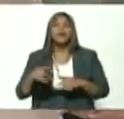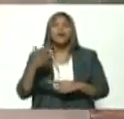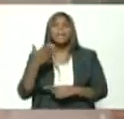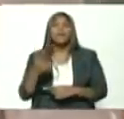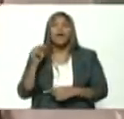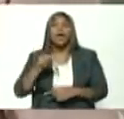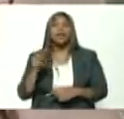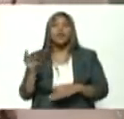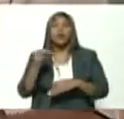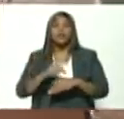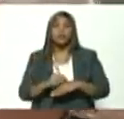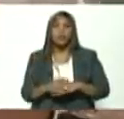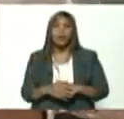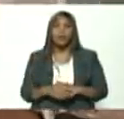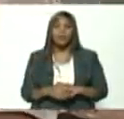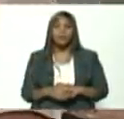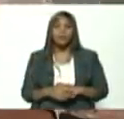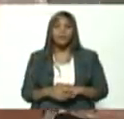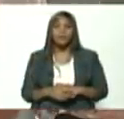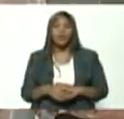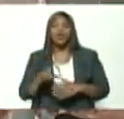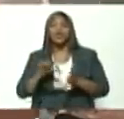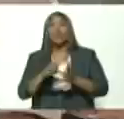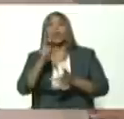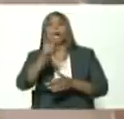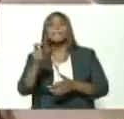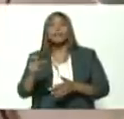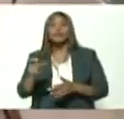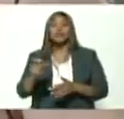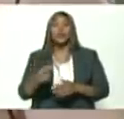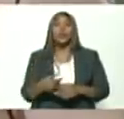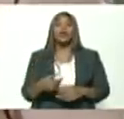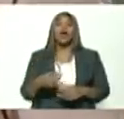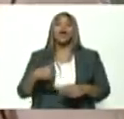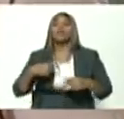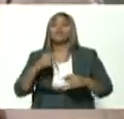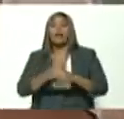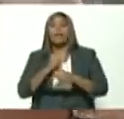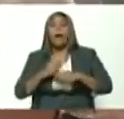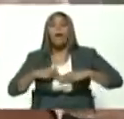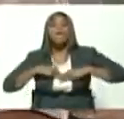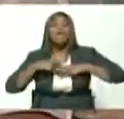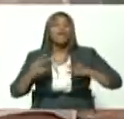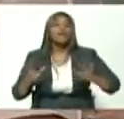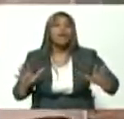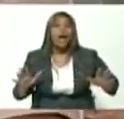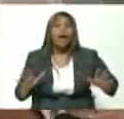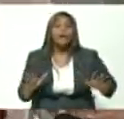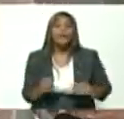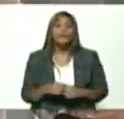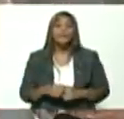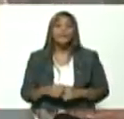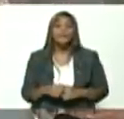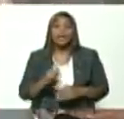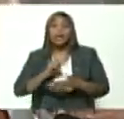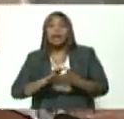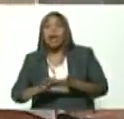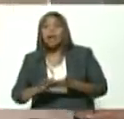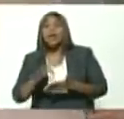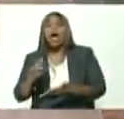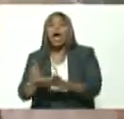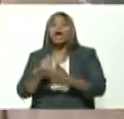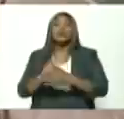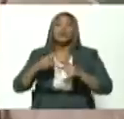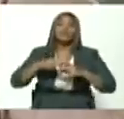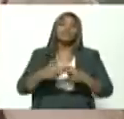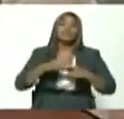la clase obrera con trabajo voluntario comunidades y las autoridades nos ayuden a reparar los